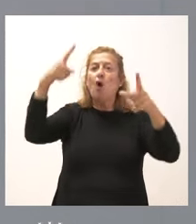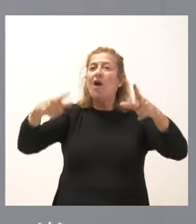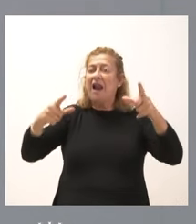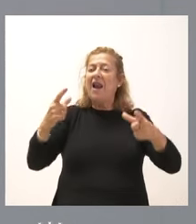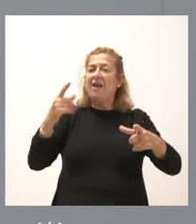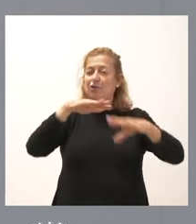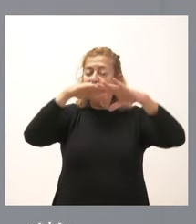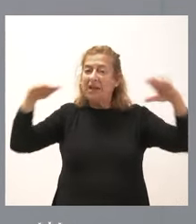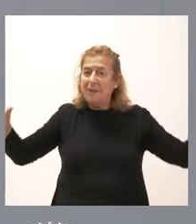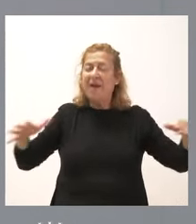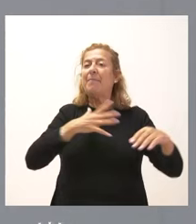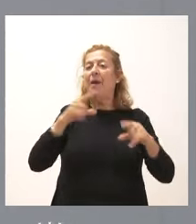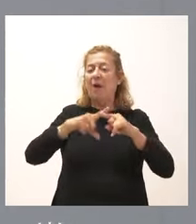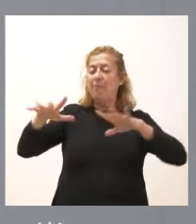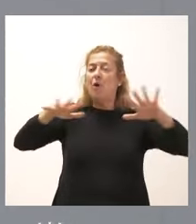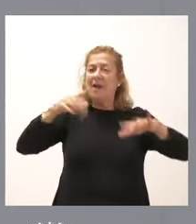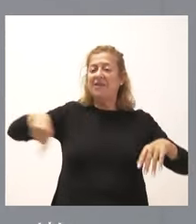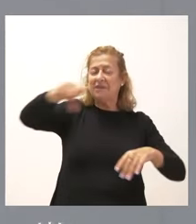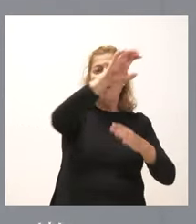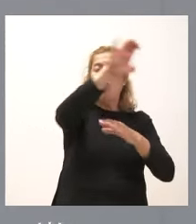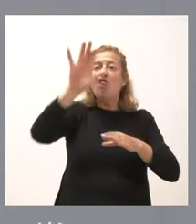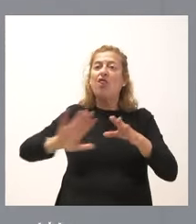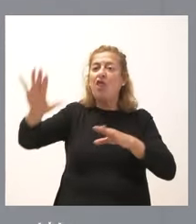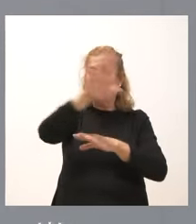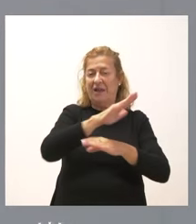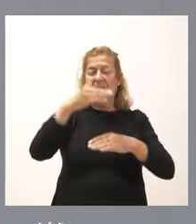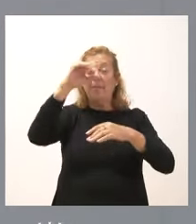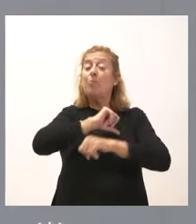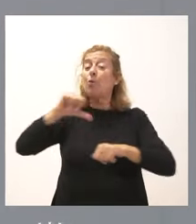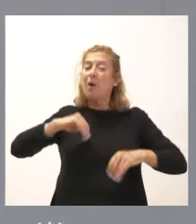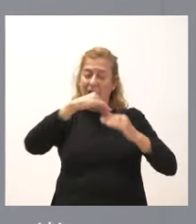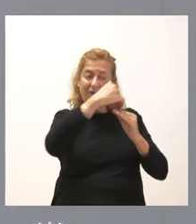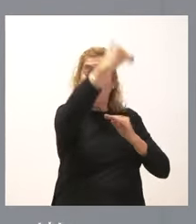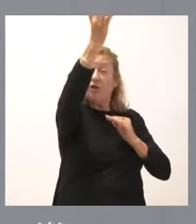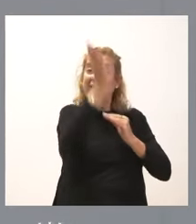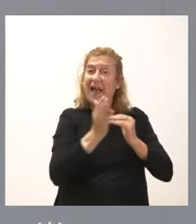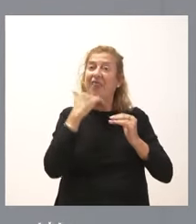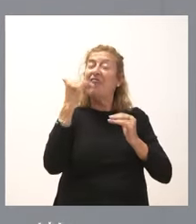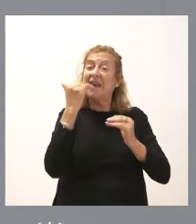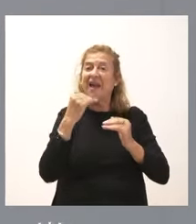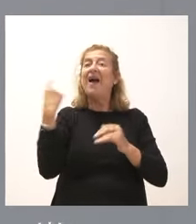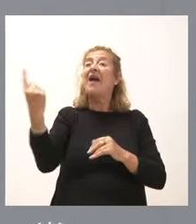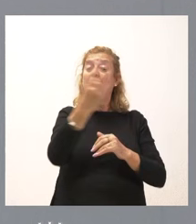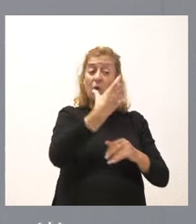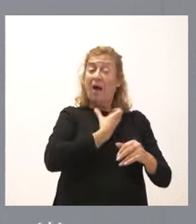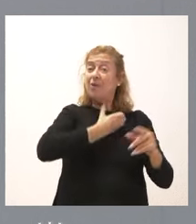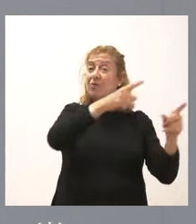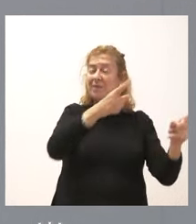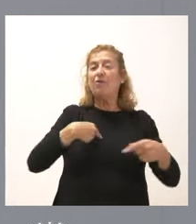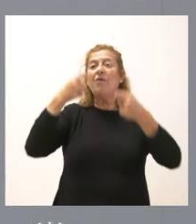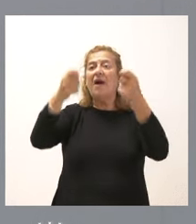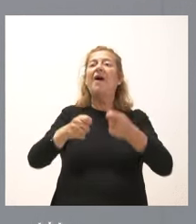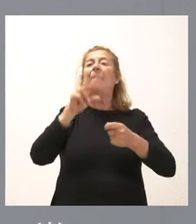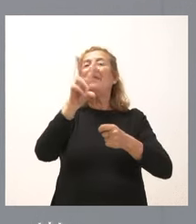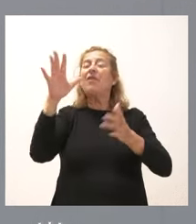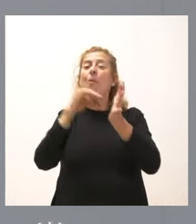objetivo dinamizar las comarcas y las zonas cercanas a la frontera portuguesa. Cada uno de estos tres ayuntamientos va a recibir 25.000 euros para